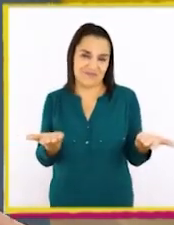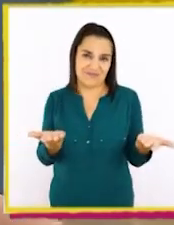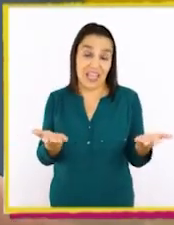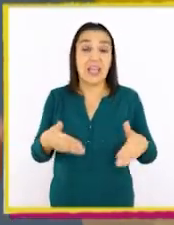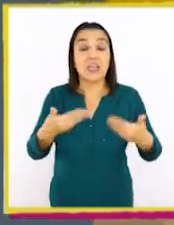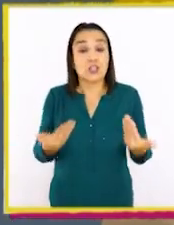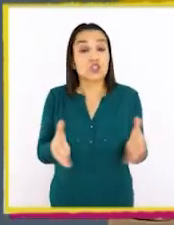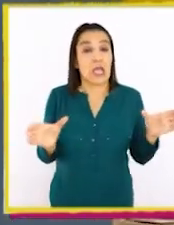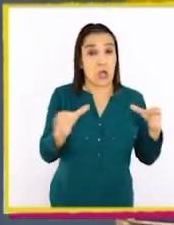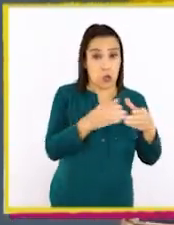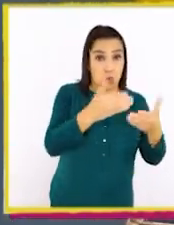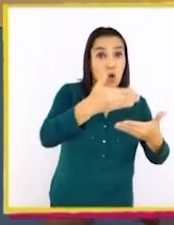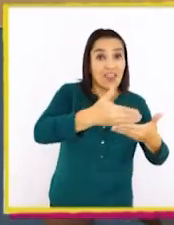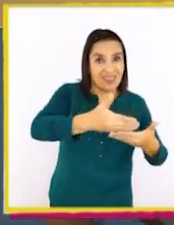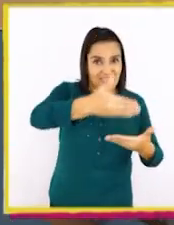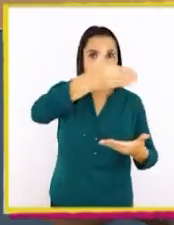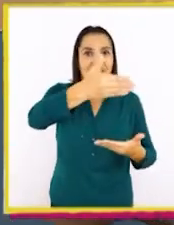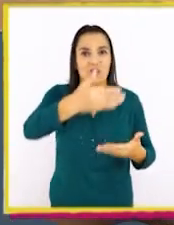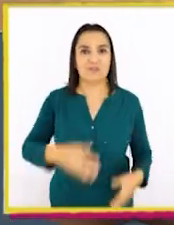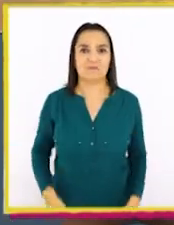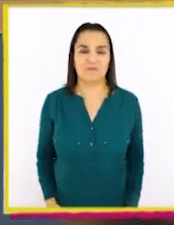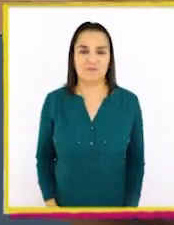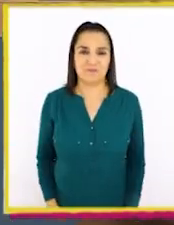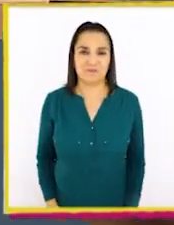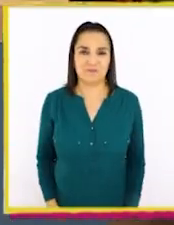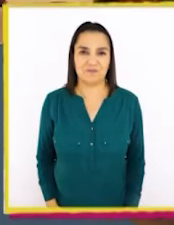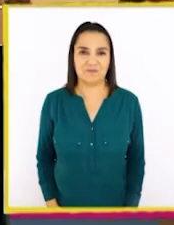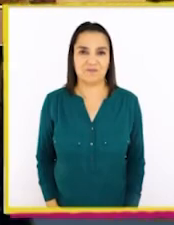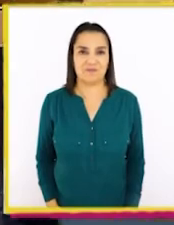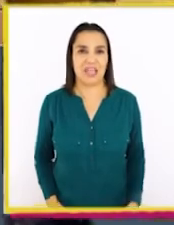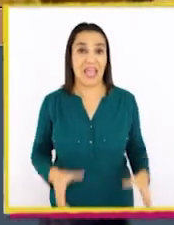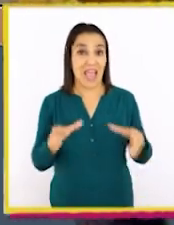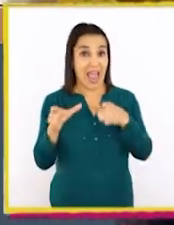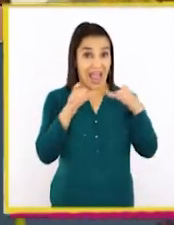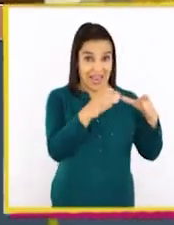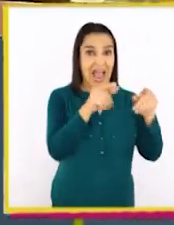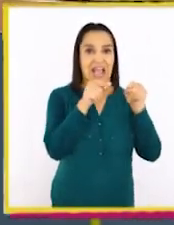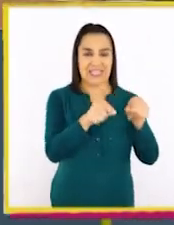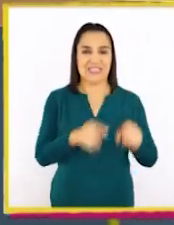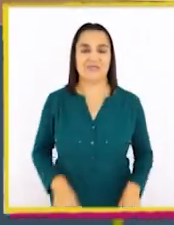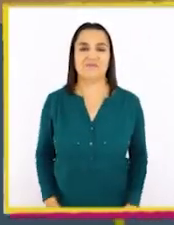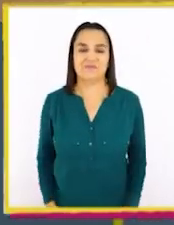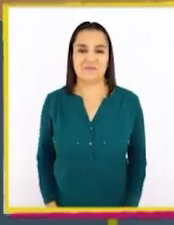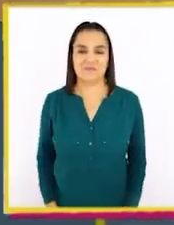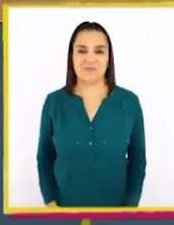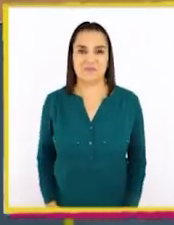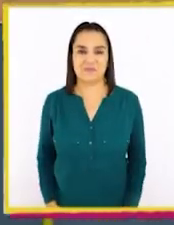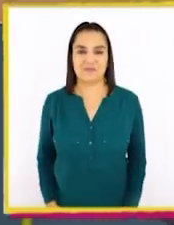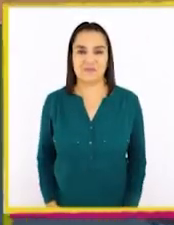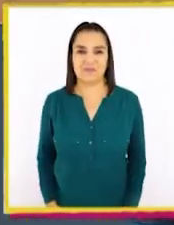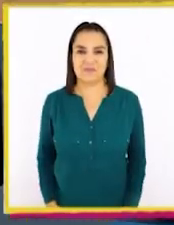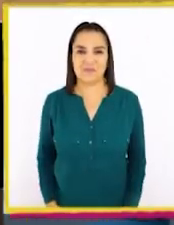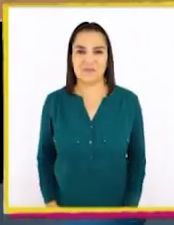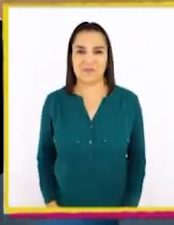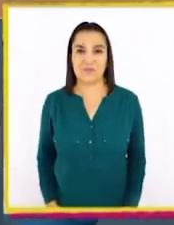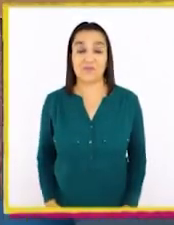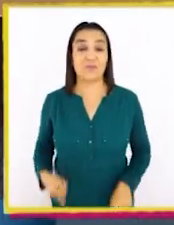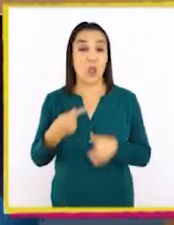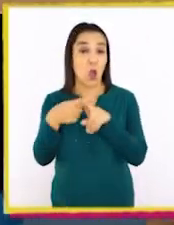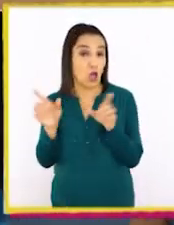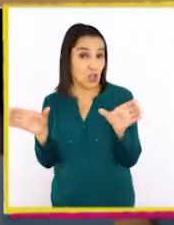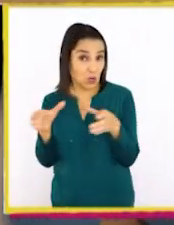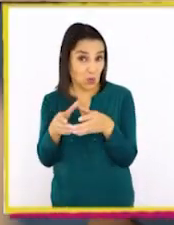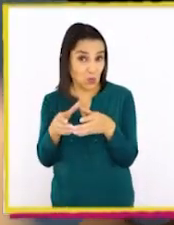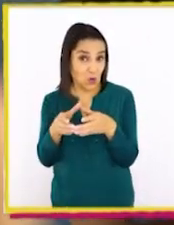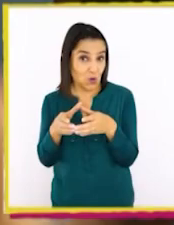hacemos un grupo de diarios. Aquí. Los dejamos aquí en la repisa. Y